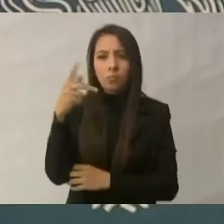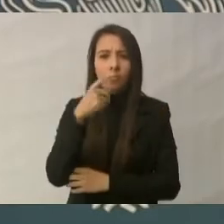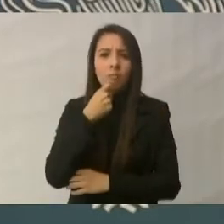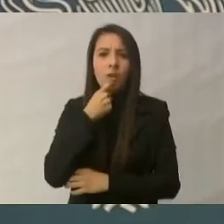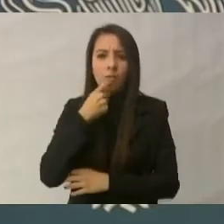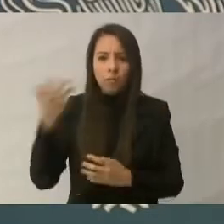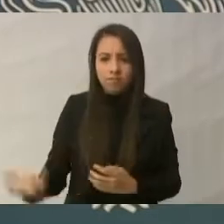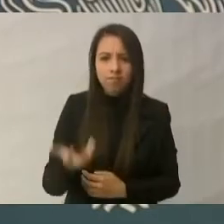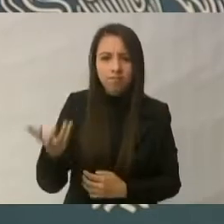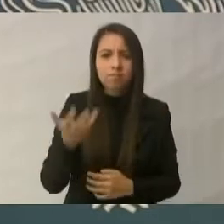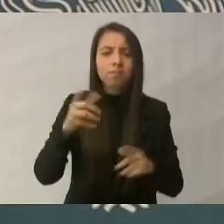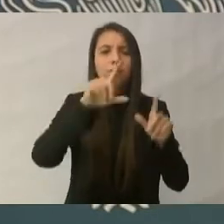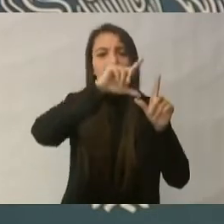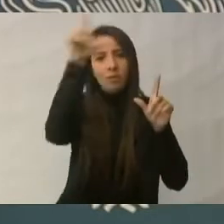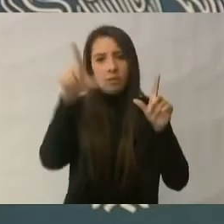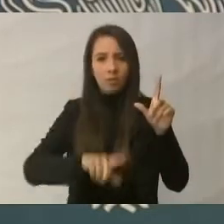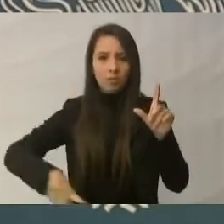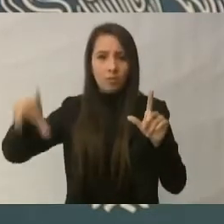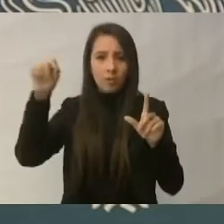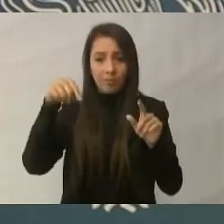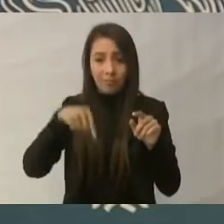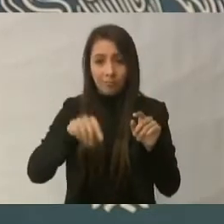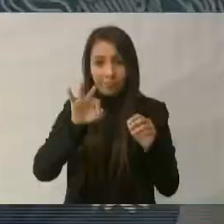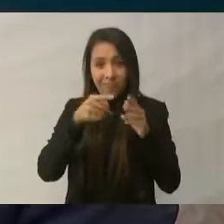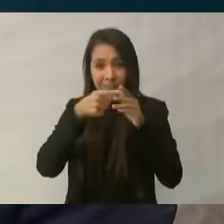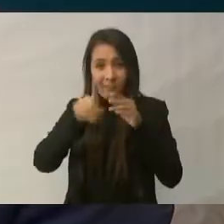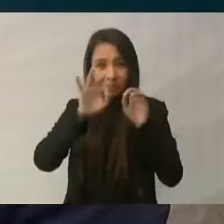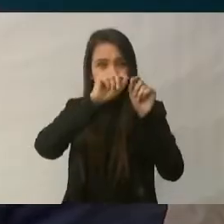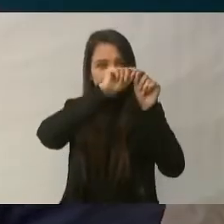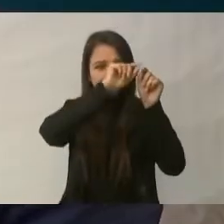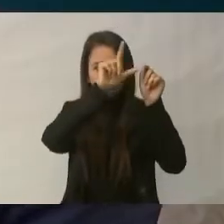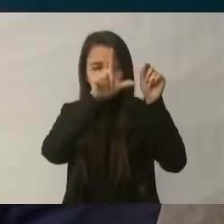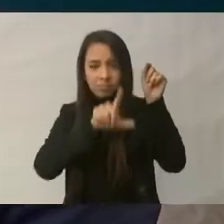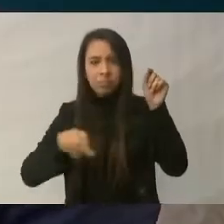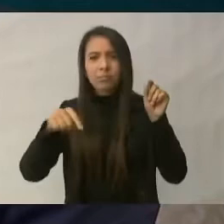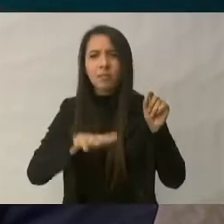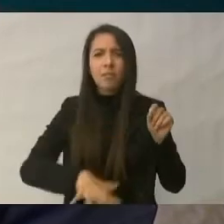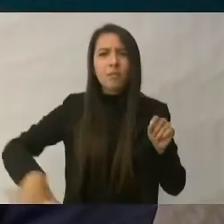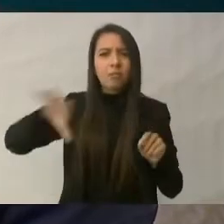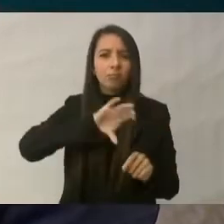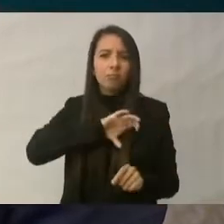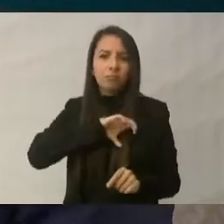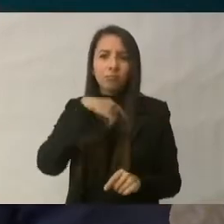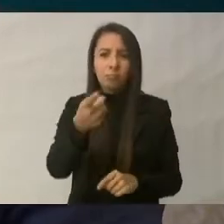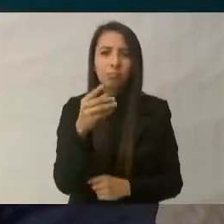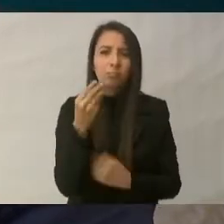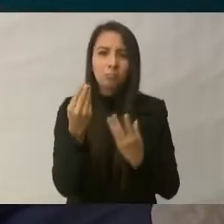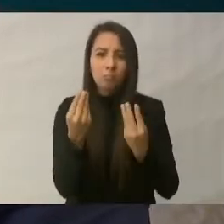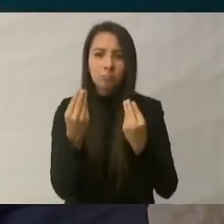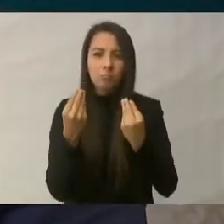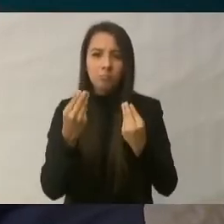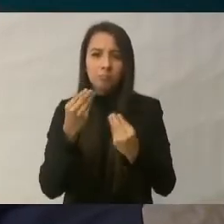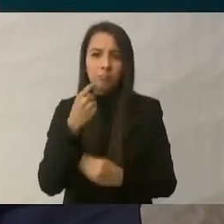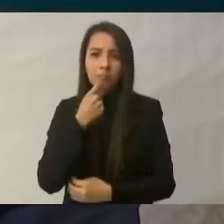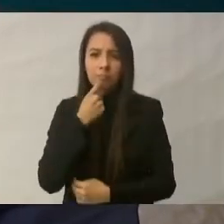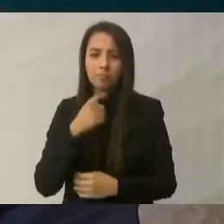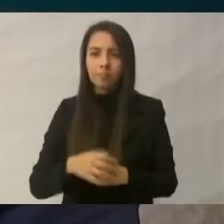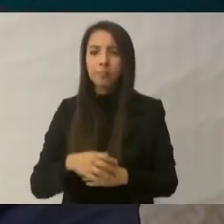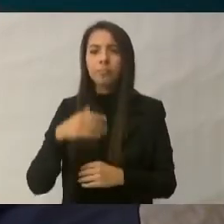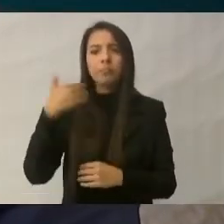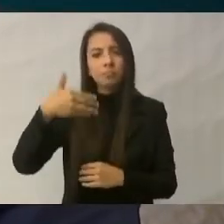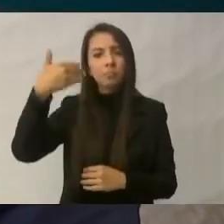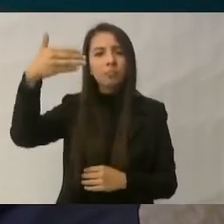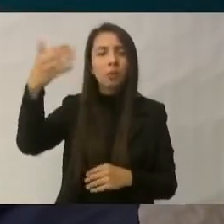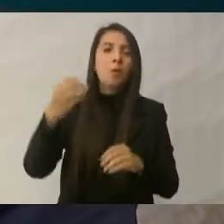en todo el país y aquí, donde empieza la patria, señor presidente, se le quiere mucho. Es todo lo que tengo que decir, ya tenemos oportunidad de seguir